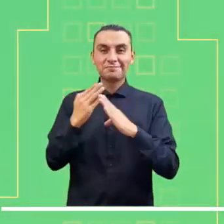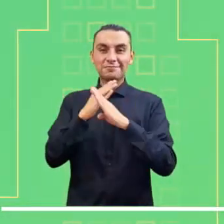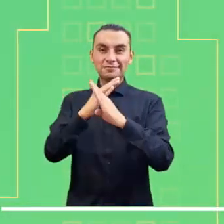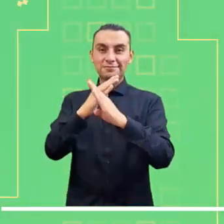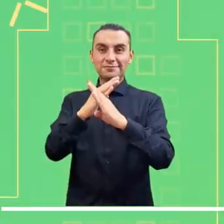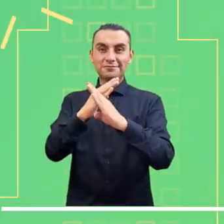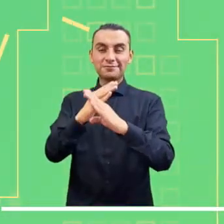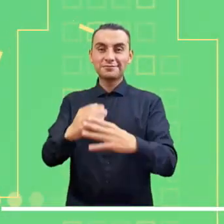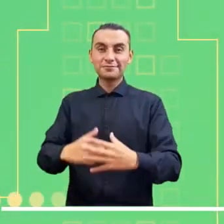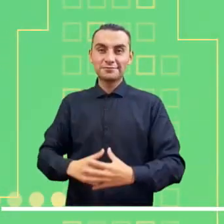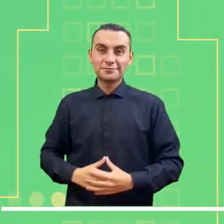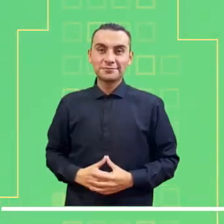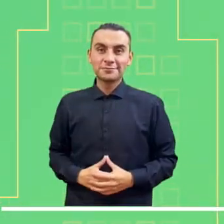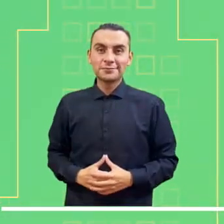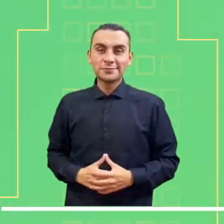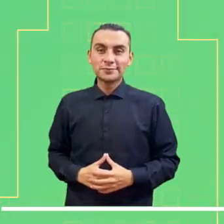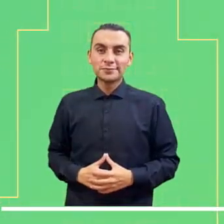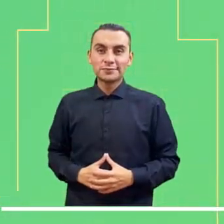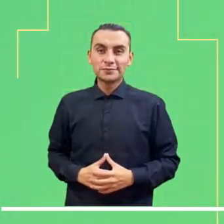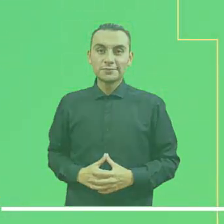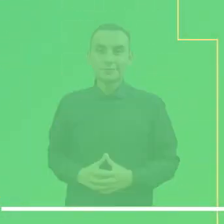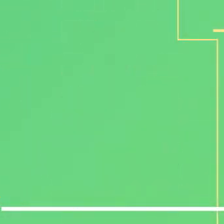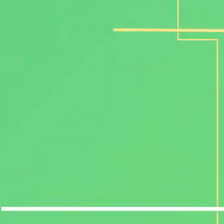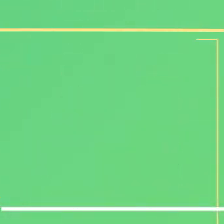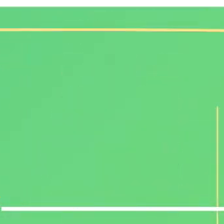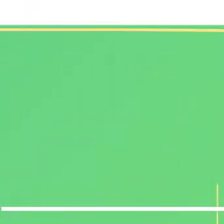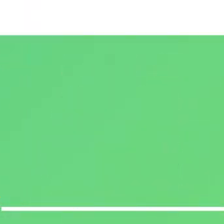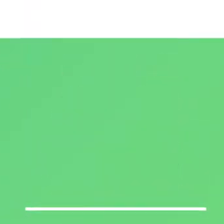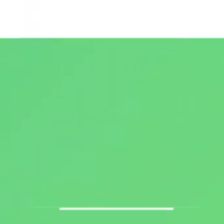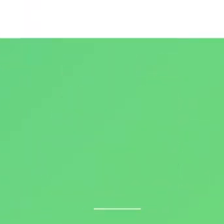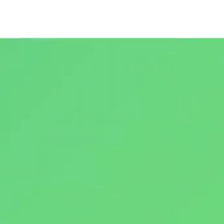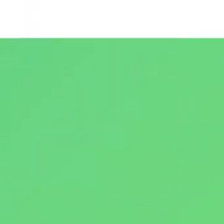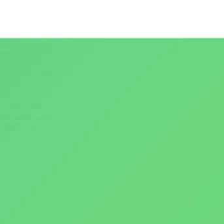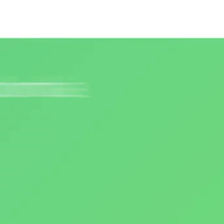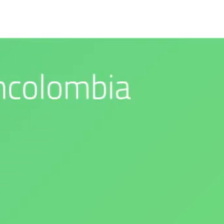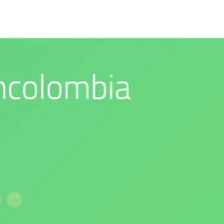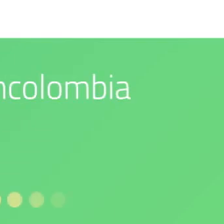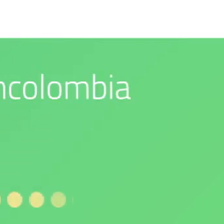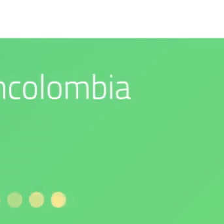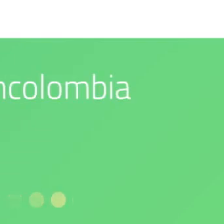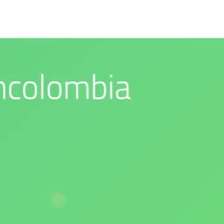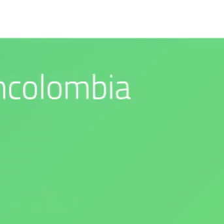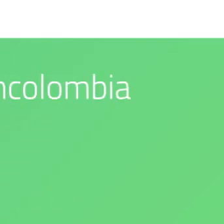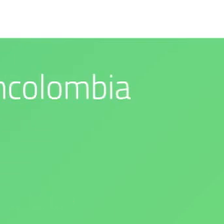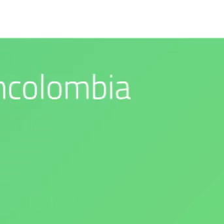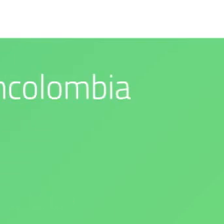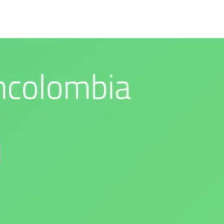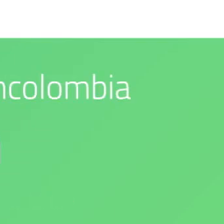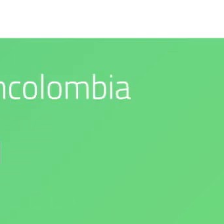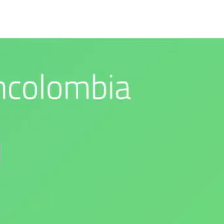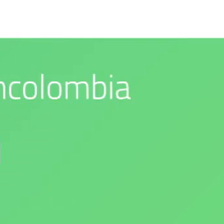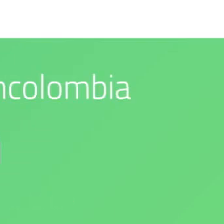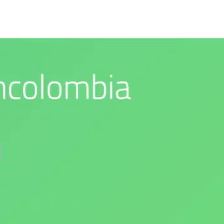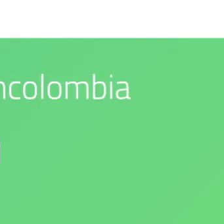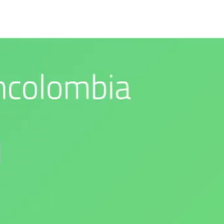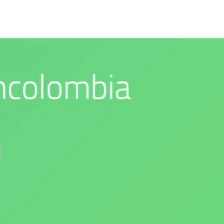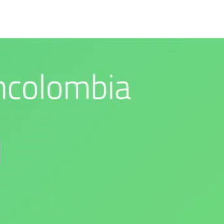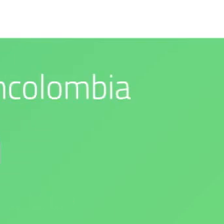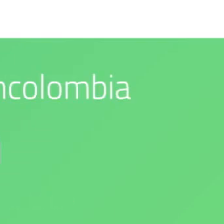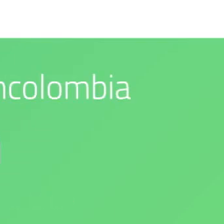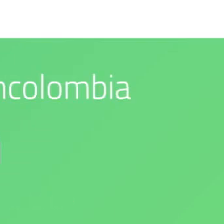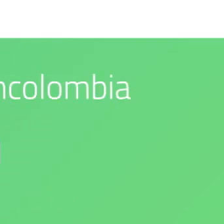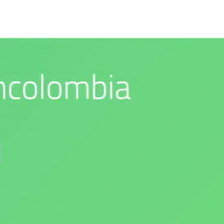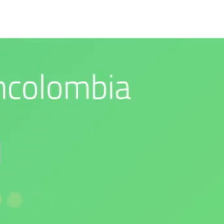Síguenos en nuestras redes sociales. Nuestro compromiso es con el medio ambiente. IDEAM es confianza y prevención.